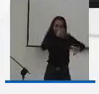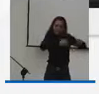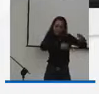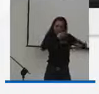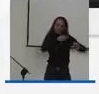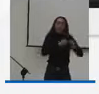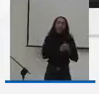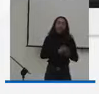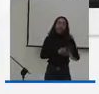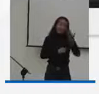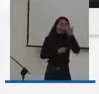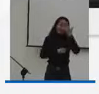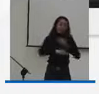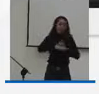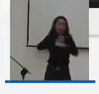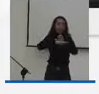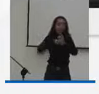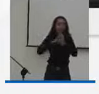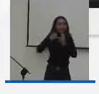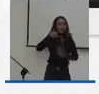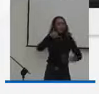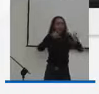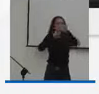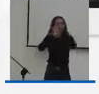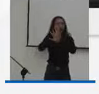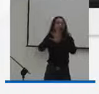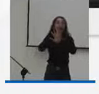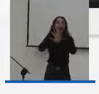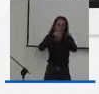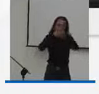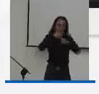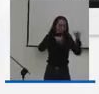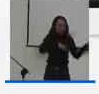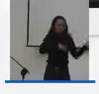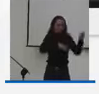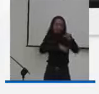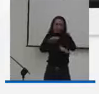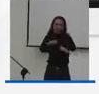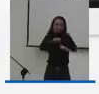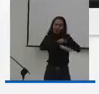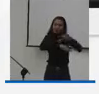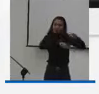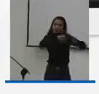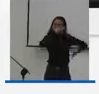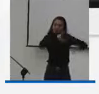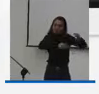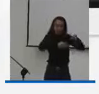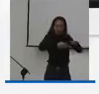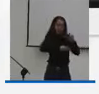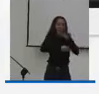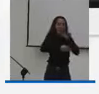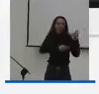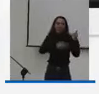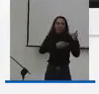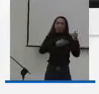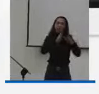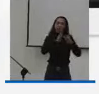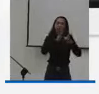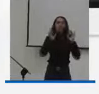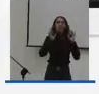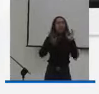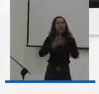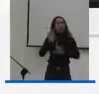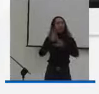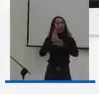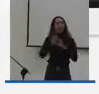en los casos en que el club lo solicitaba también otorgaba personería jurídica porque era una situación potestativa y de voluntad del organismo